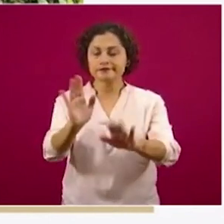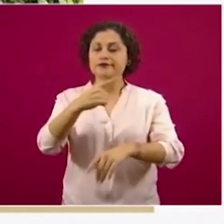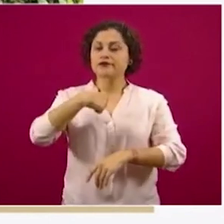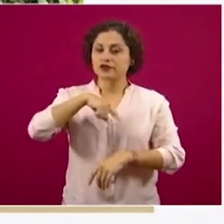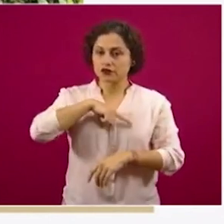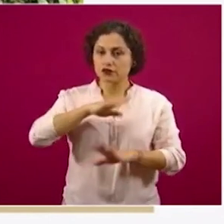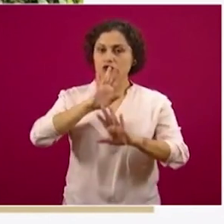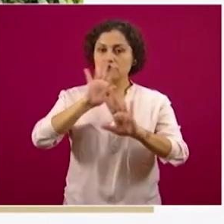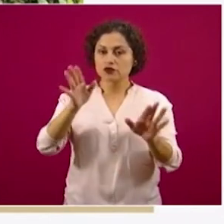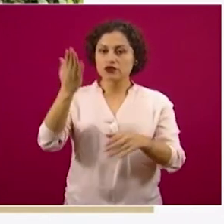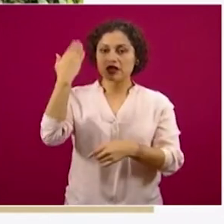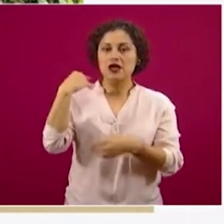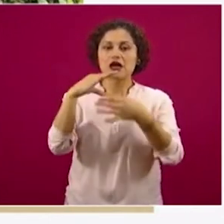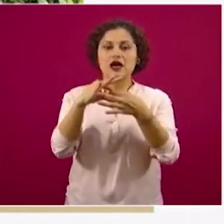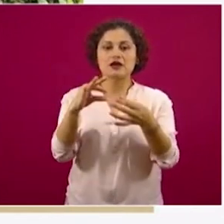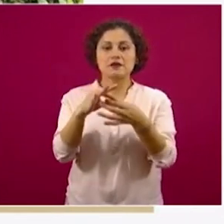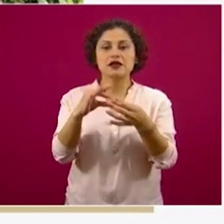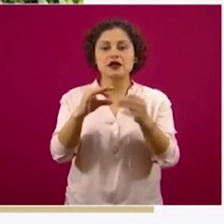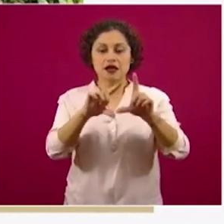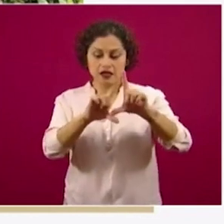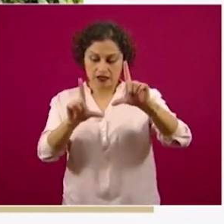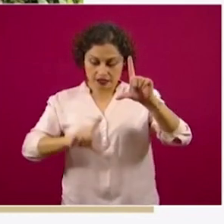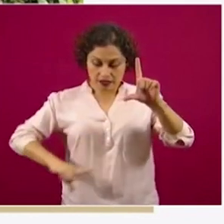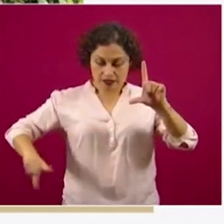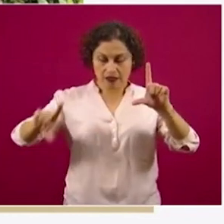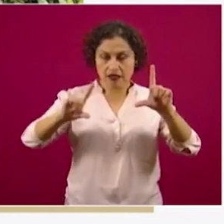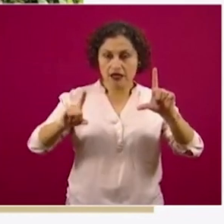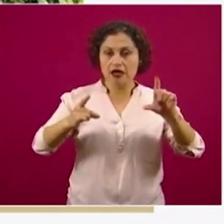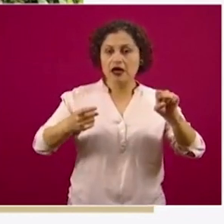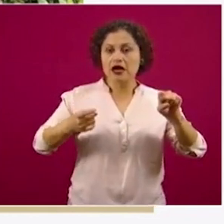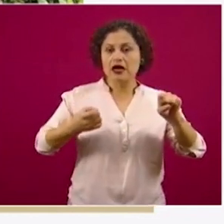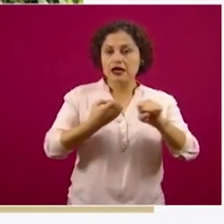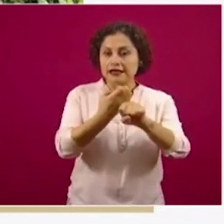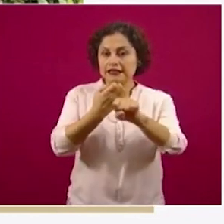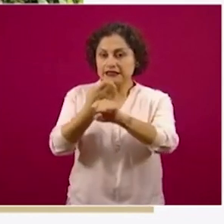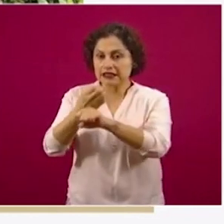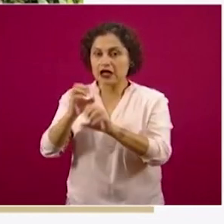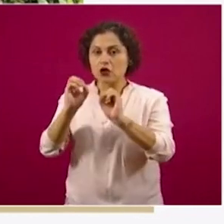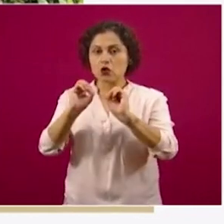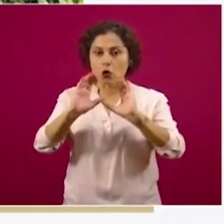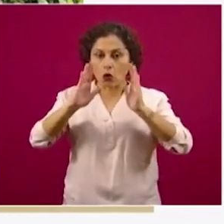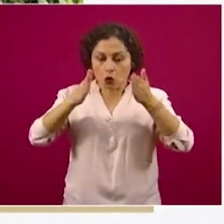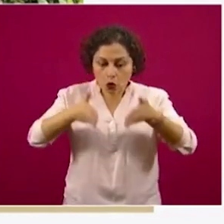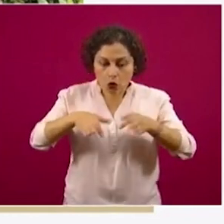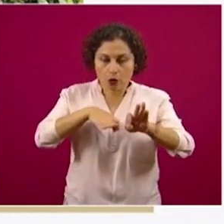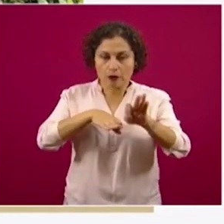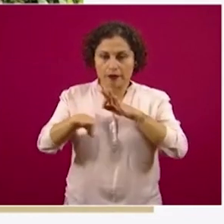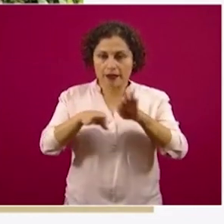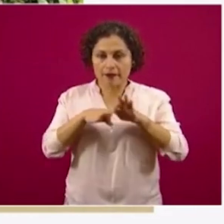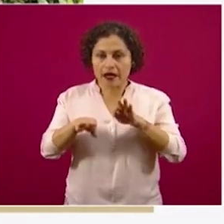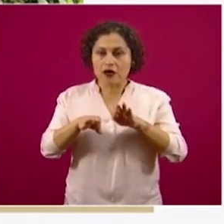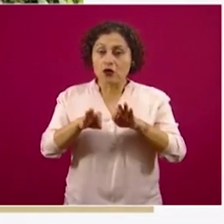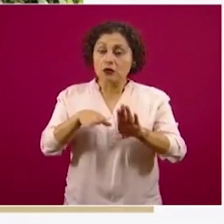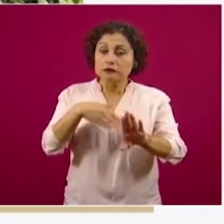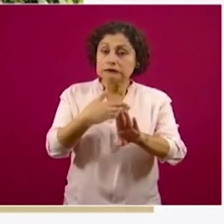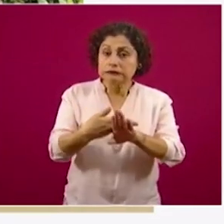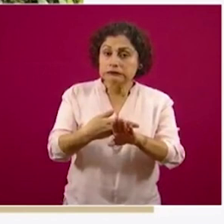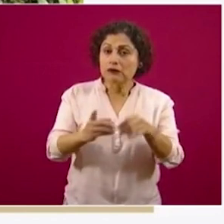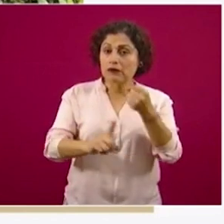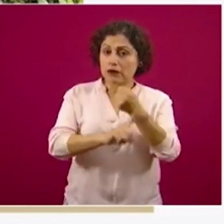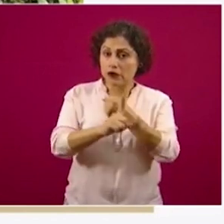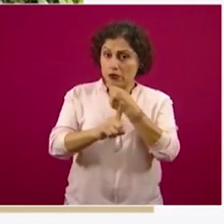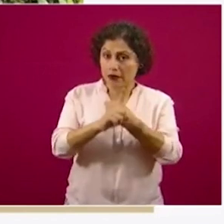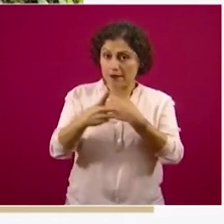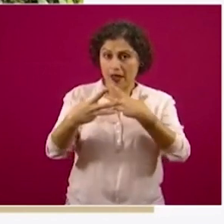mucho más intensos en algunos sectores de la economía y no es la excepción en el tema del mundo rural.